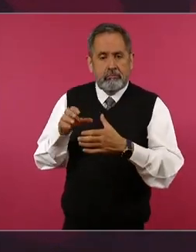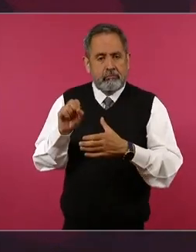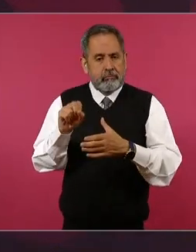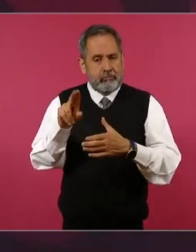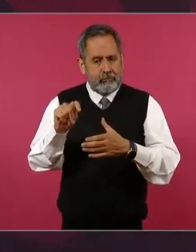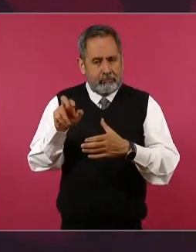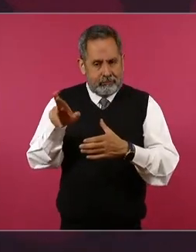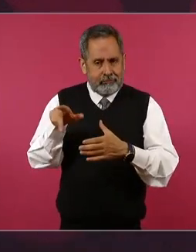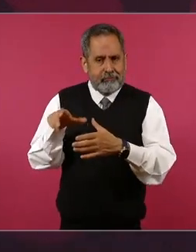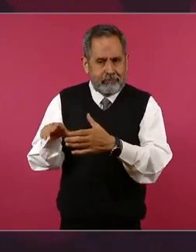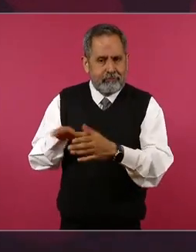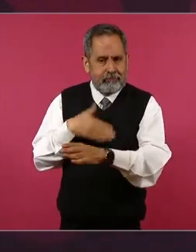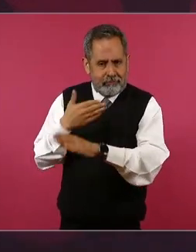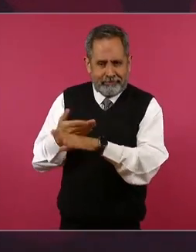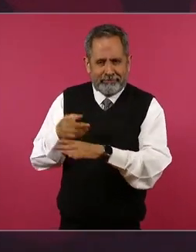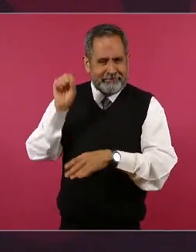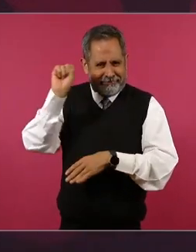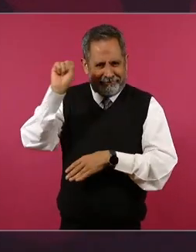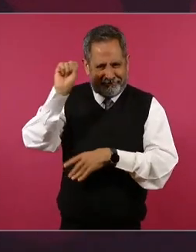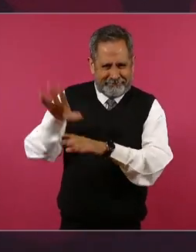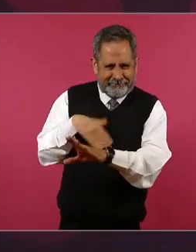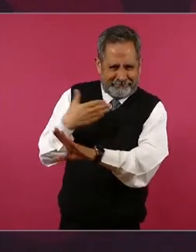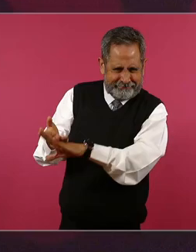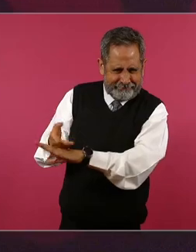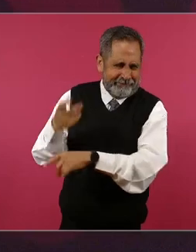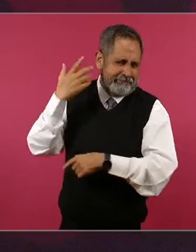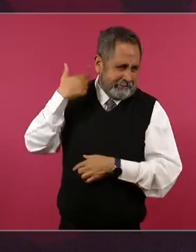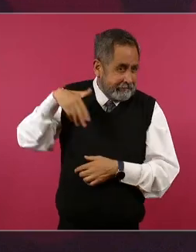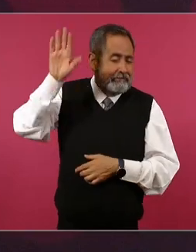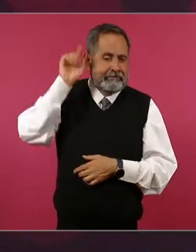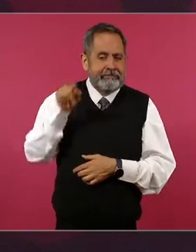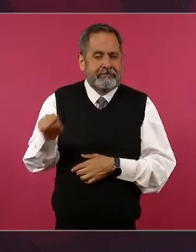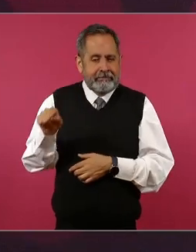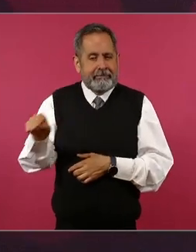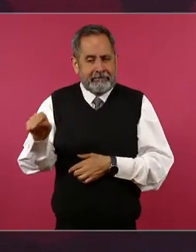del sindicato oficial del Suter